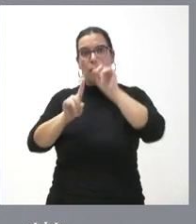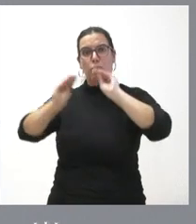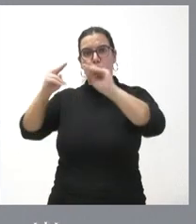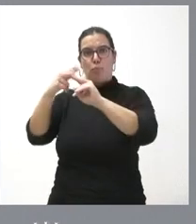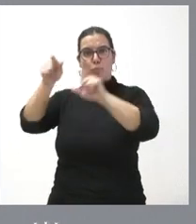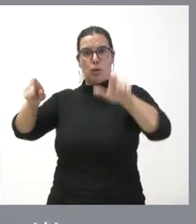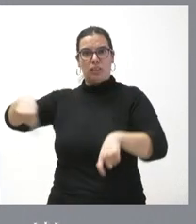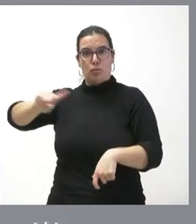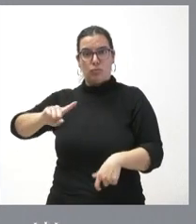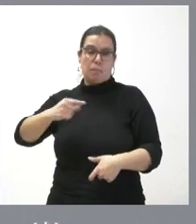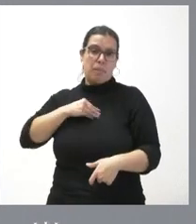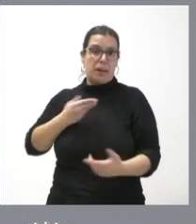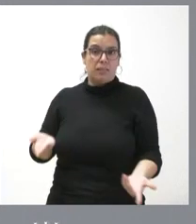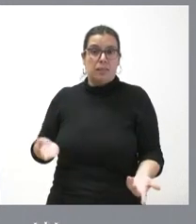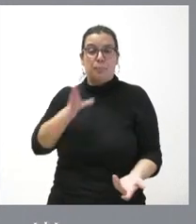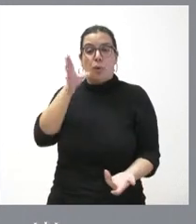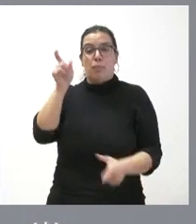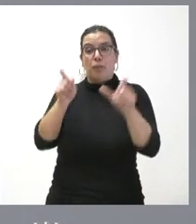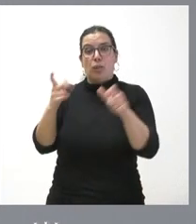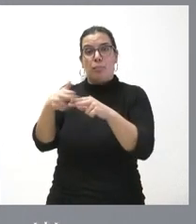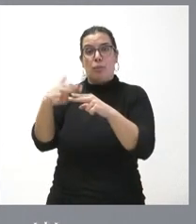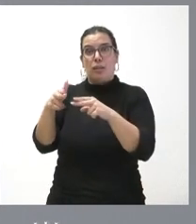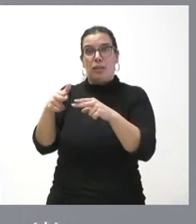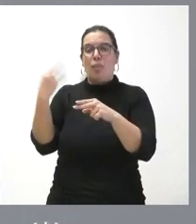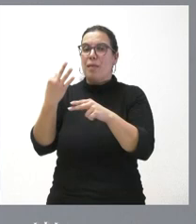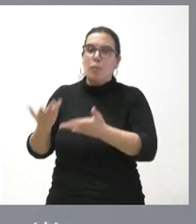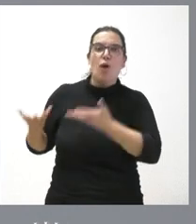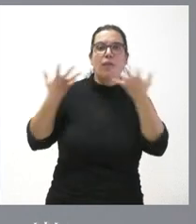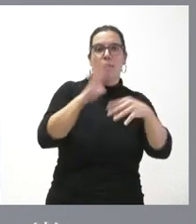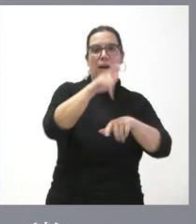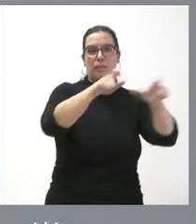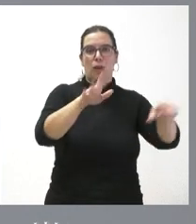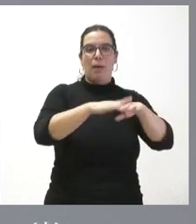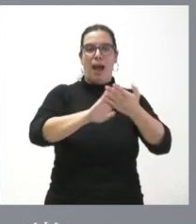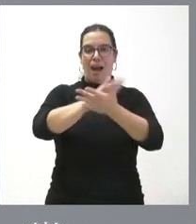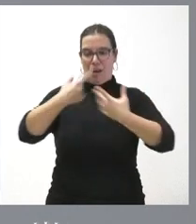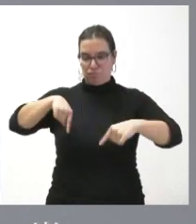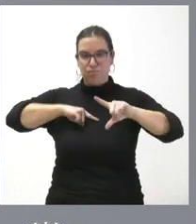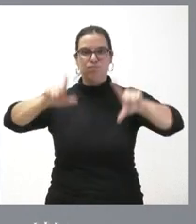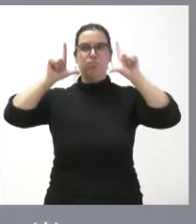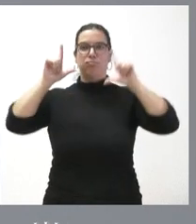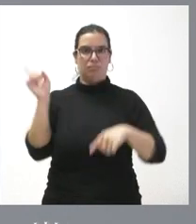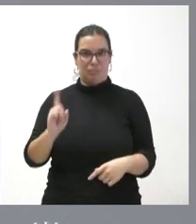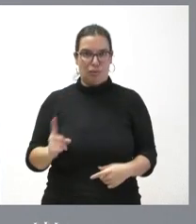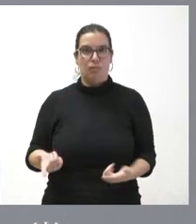es una pena porque los políticos estamos siempre para servir a la gente no para que se hable de nosotros y por tanto desde aquí